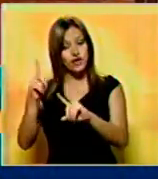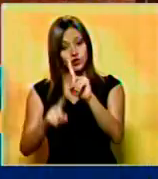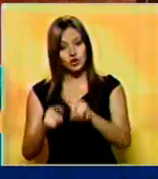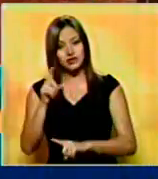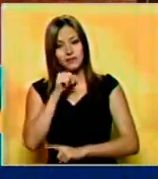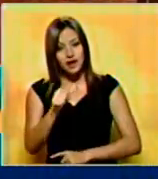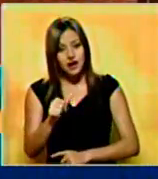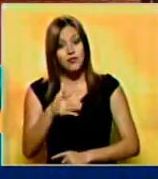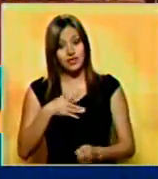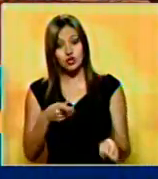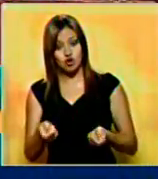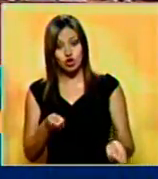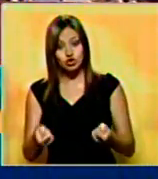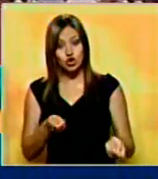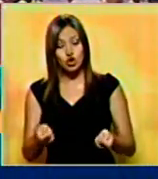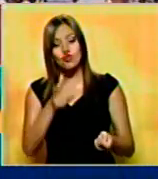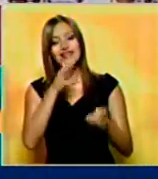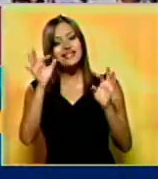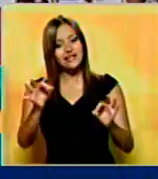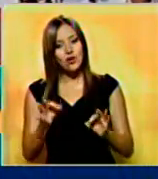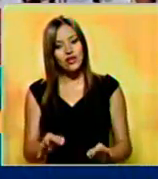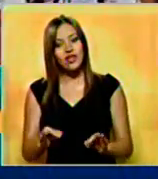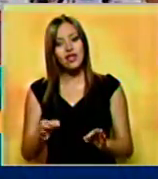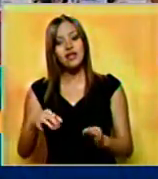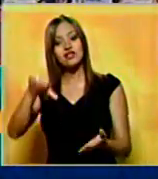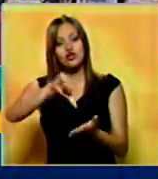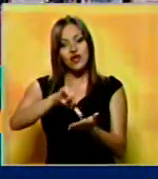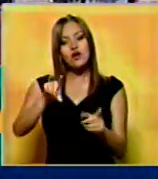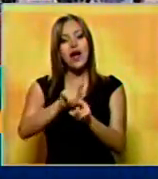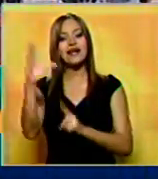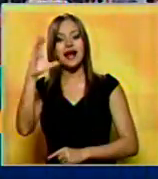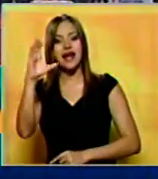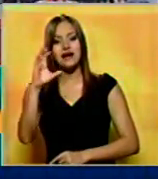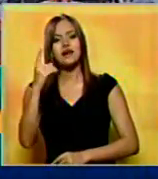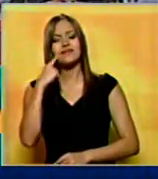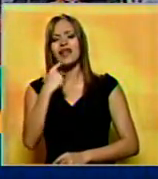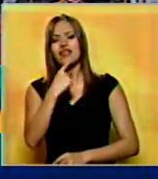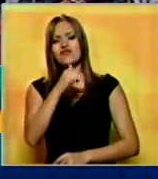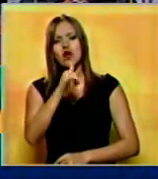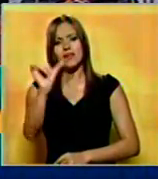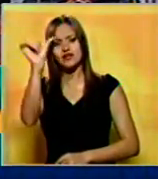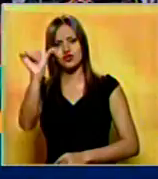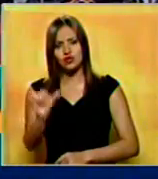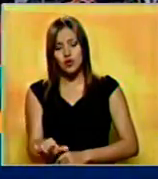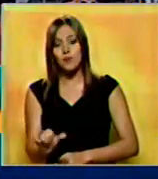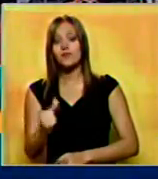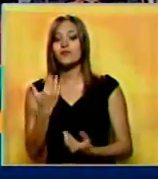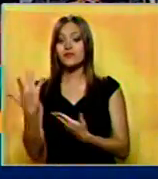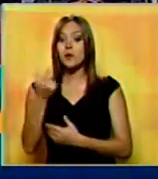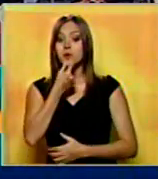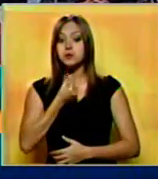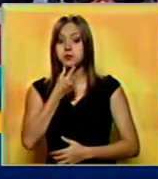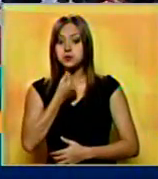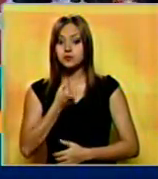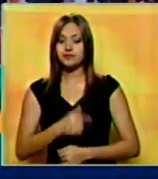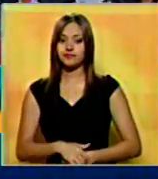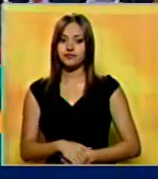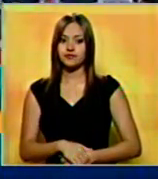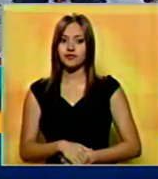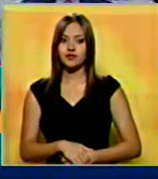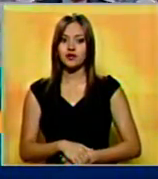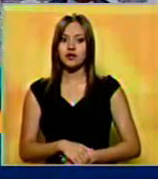menores para poder controlar la inseguridad en ciudades como Caracas. Vamos a escuchar parte de su intervención a esta hora. ...de las ciudades